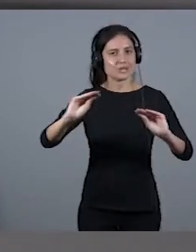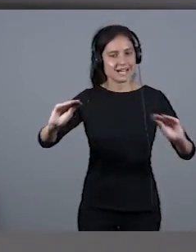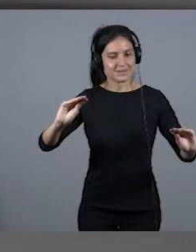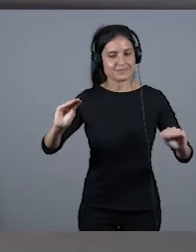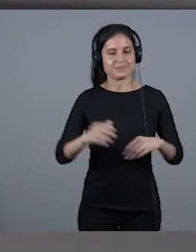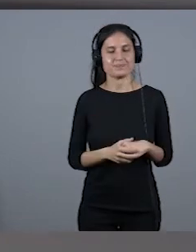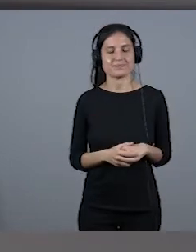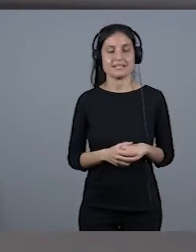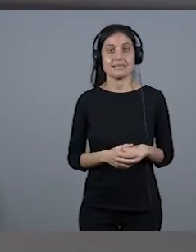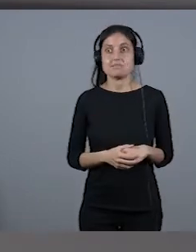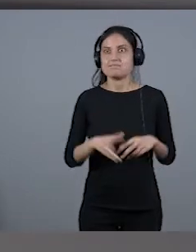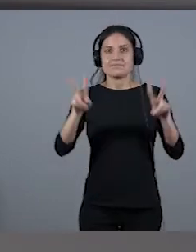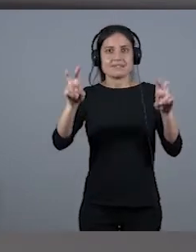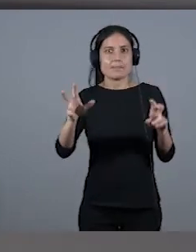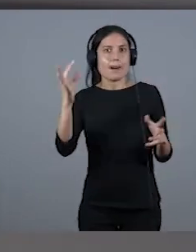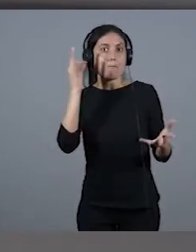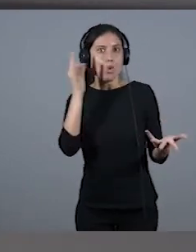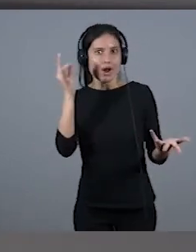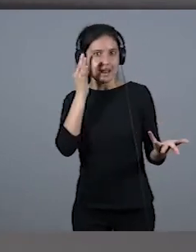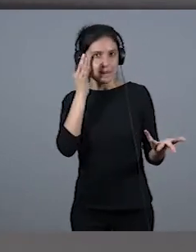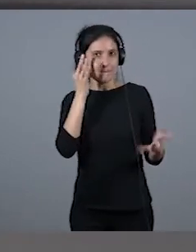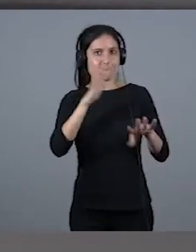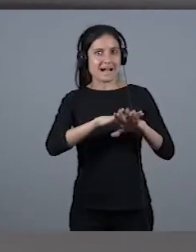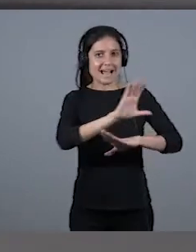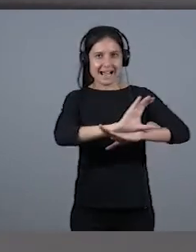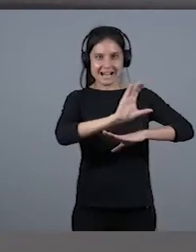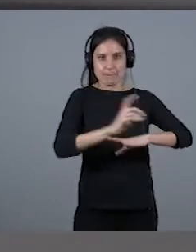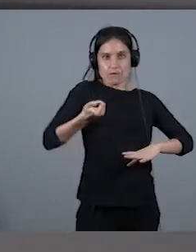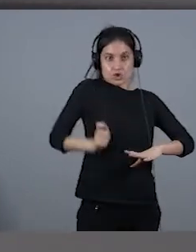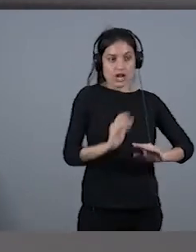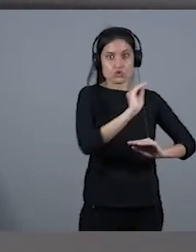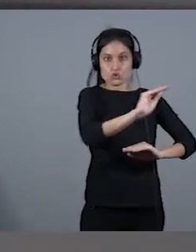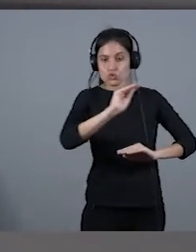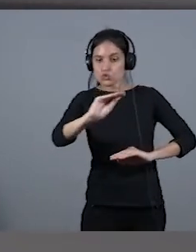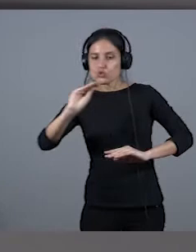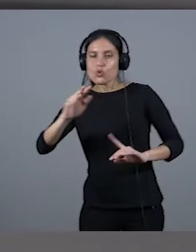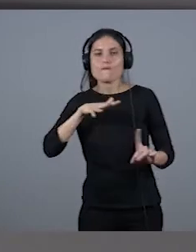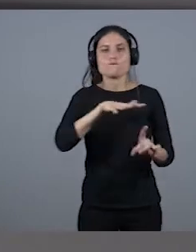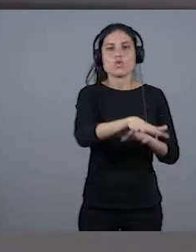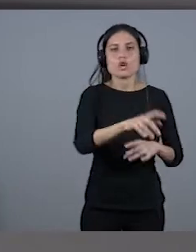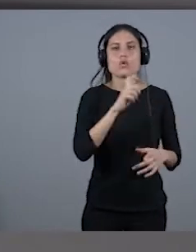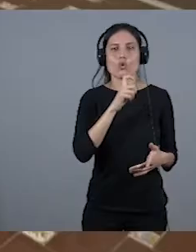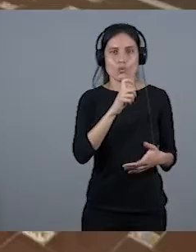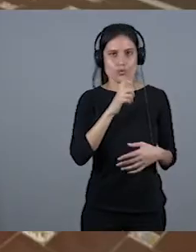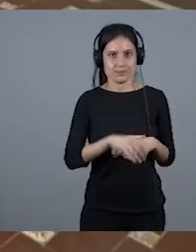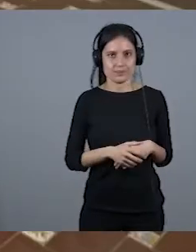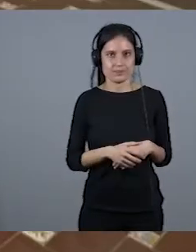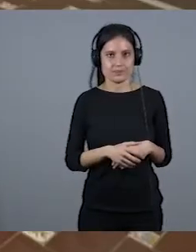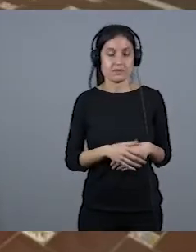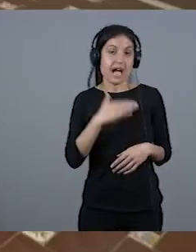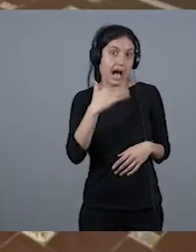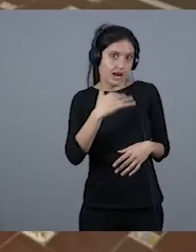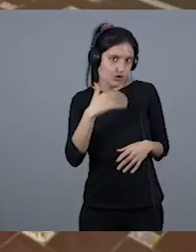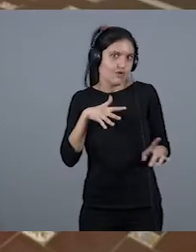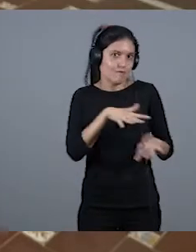el hecho de ser mujer en su carrera profesional, porque supongo que en alguna medida ha influido y quería que